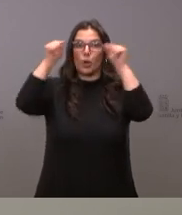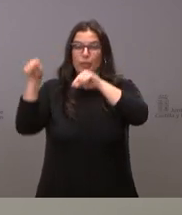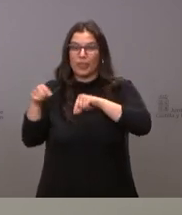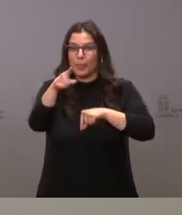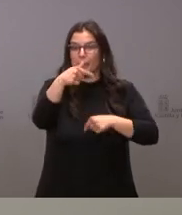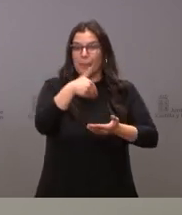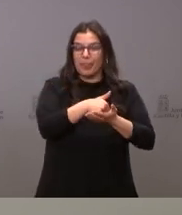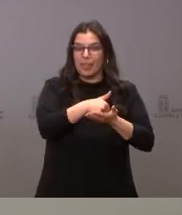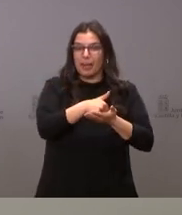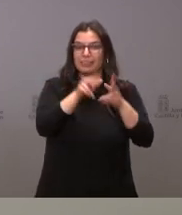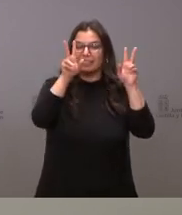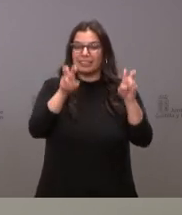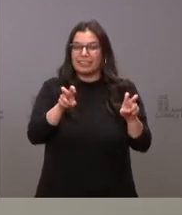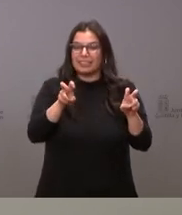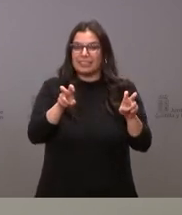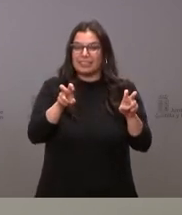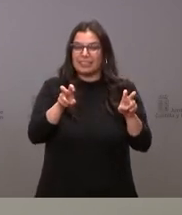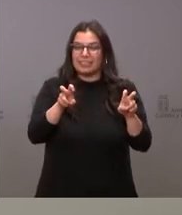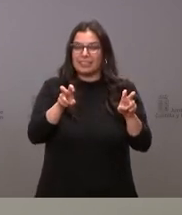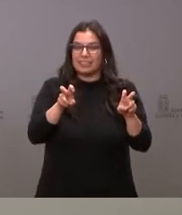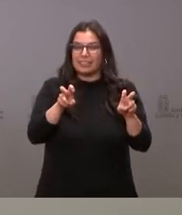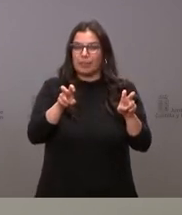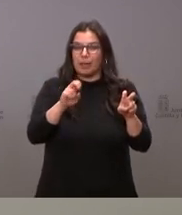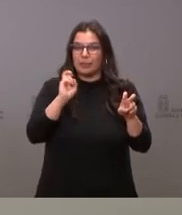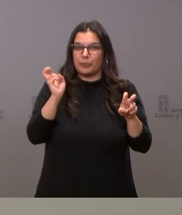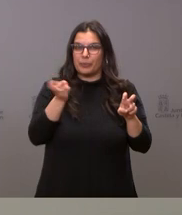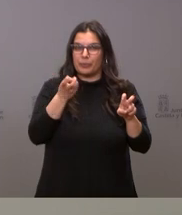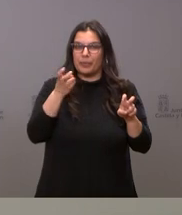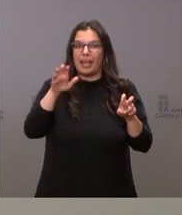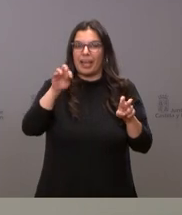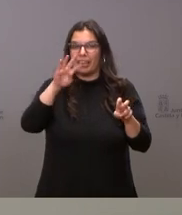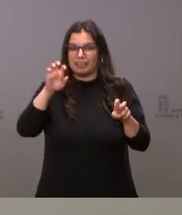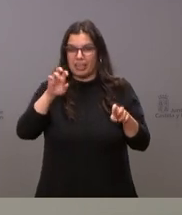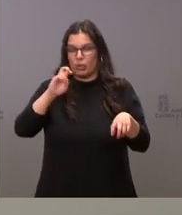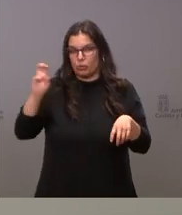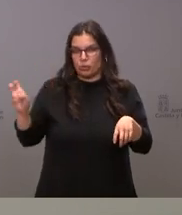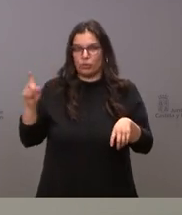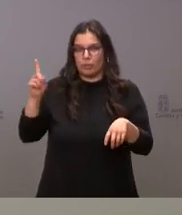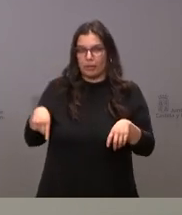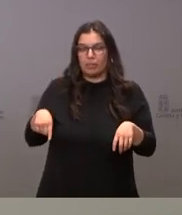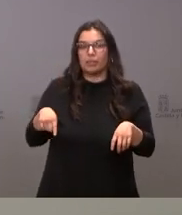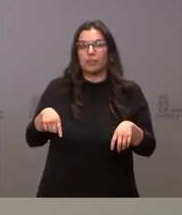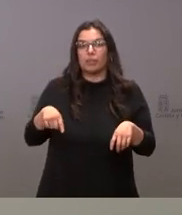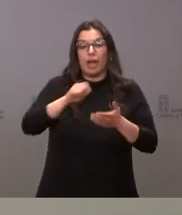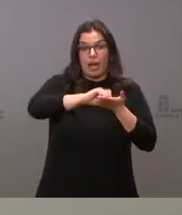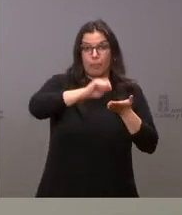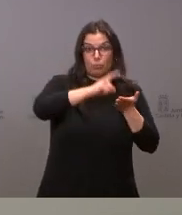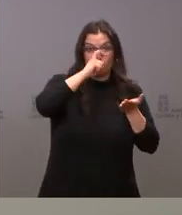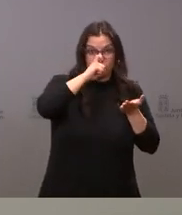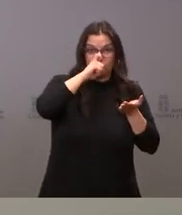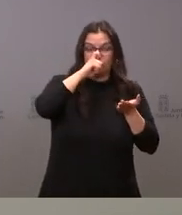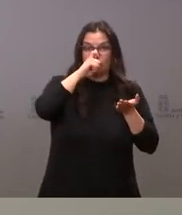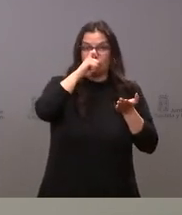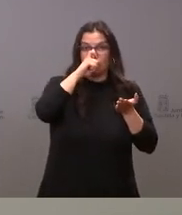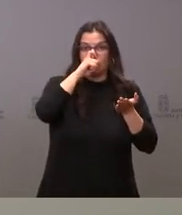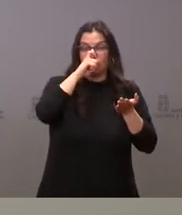pedía usted en relación con varios asuntos los ERTE y algún otro más lo apuntamos si usted